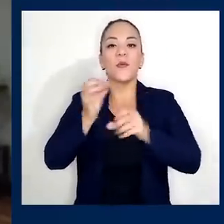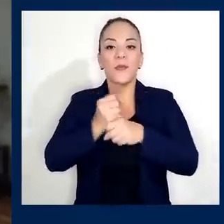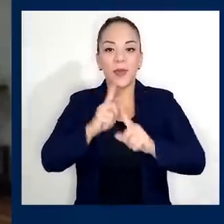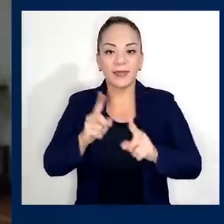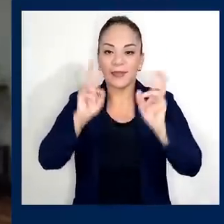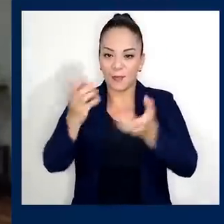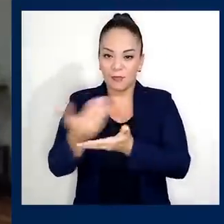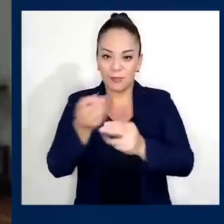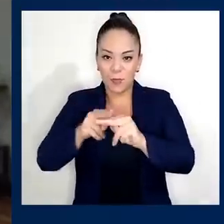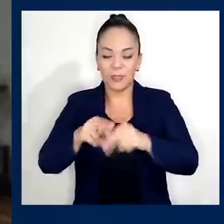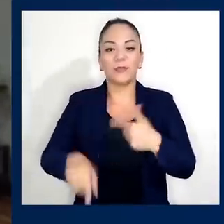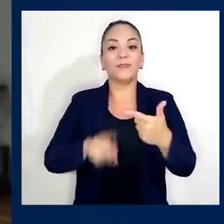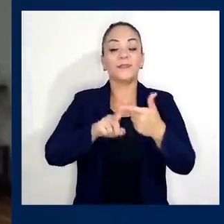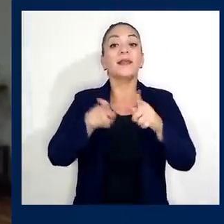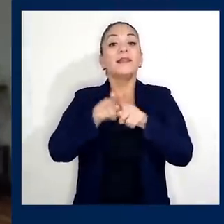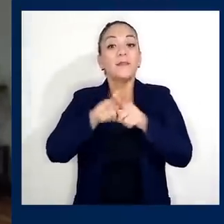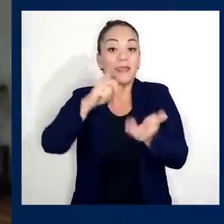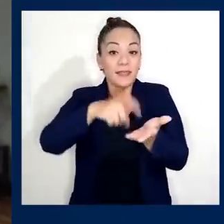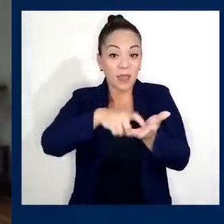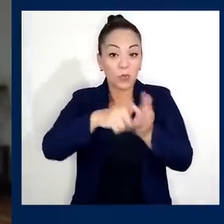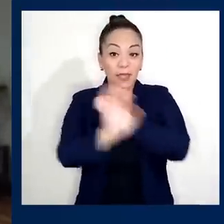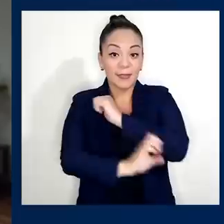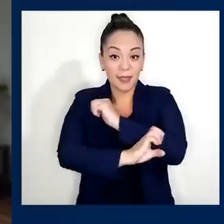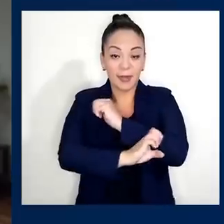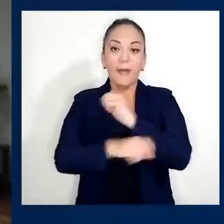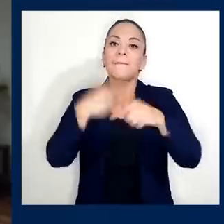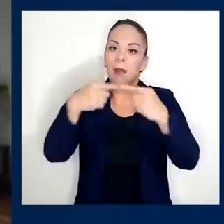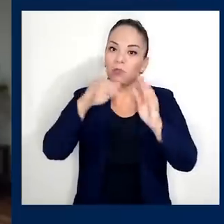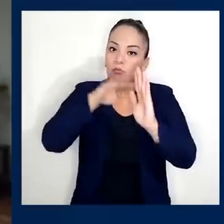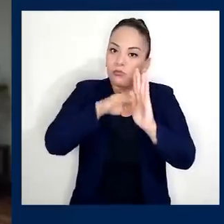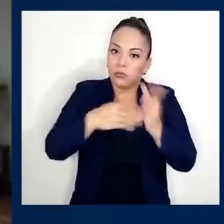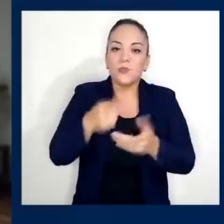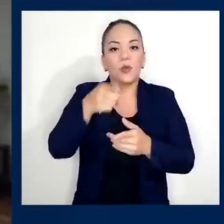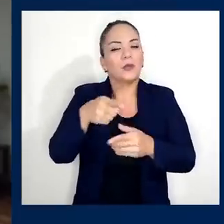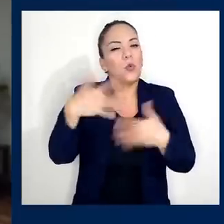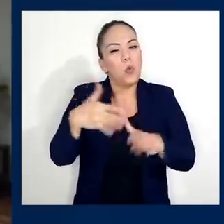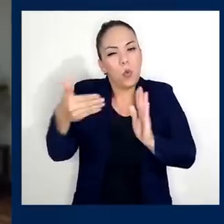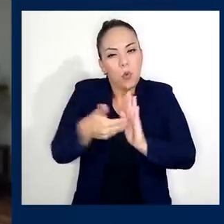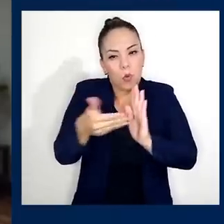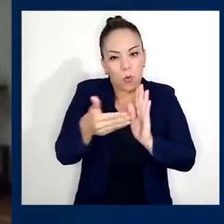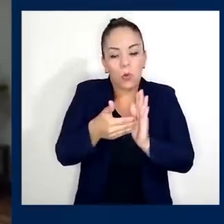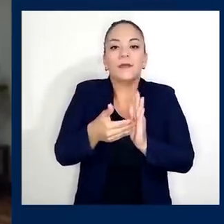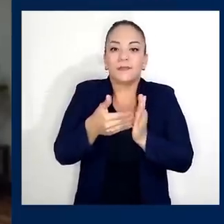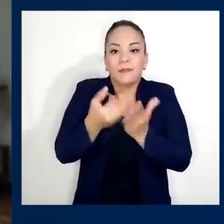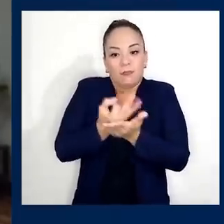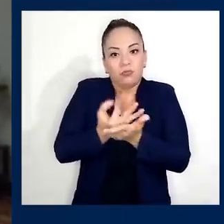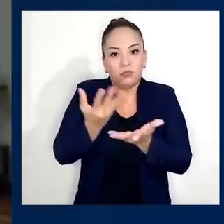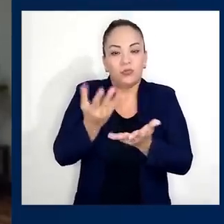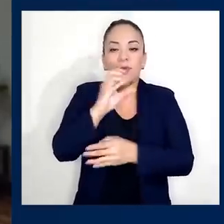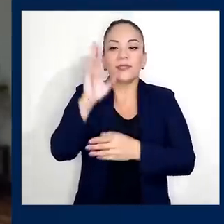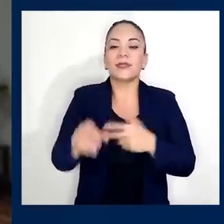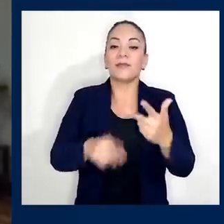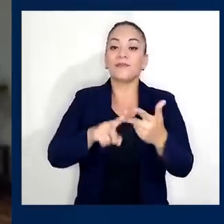También continuaremos reduciendo el costo de la deuda que nos ha desangrado el presupuesto de la República. La deuda que le damos es cara y